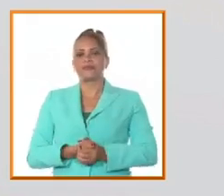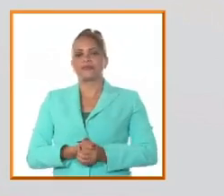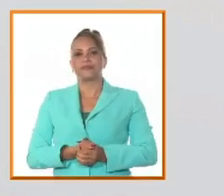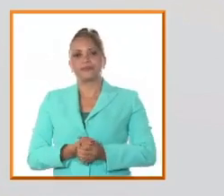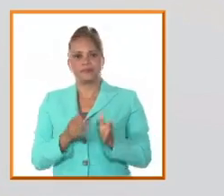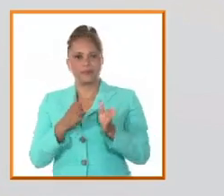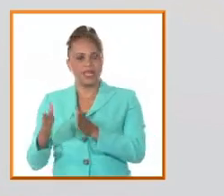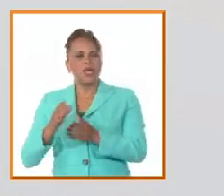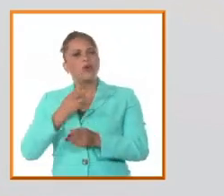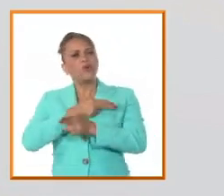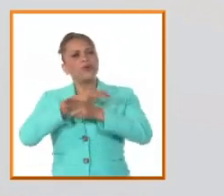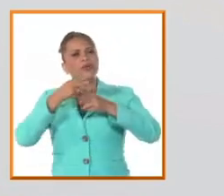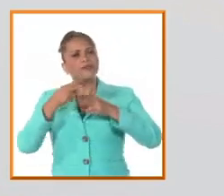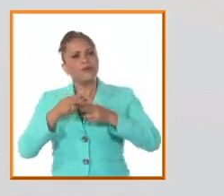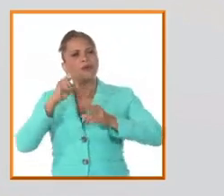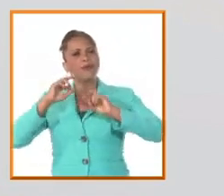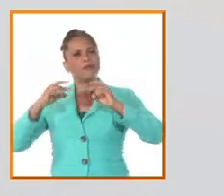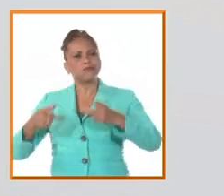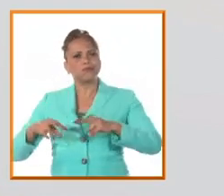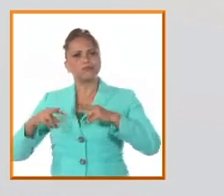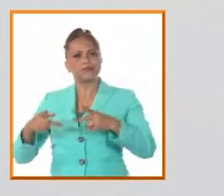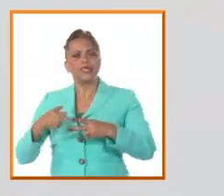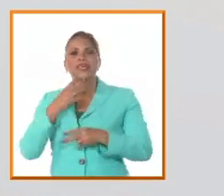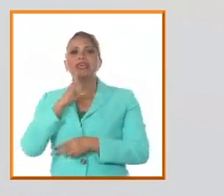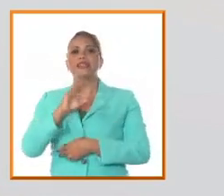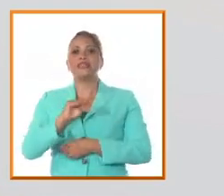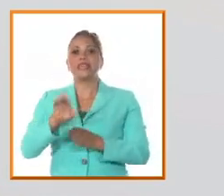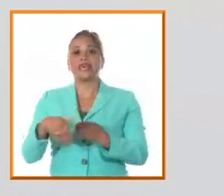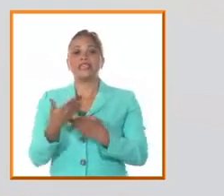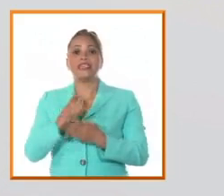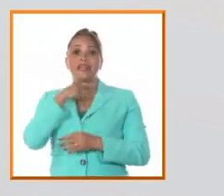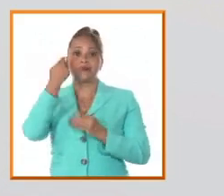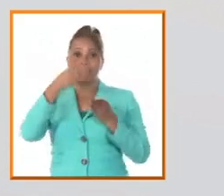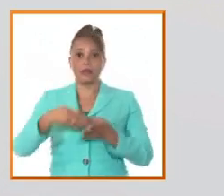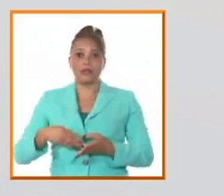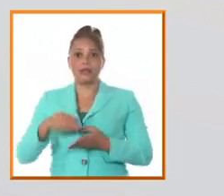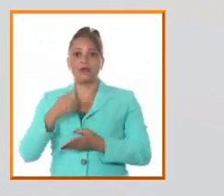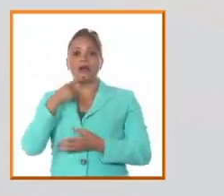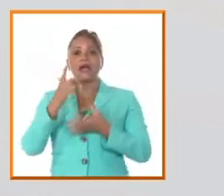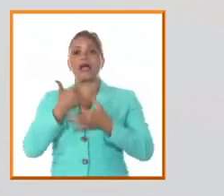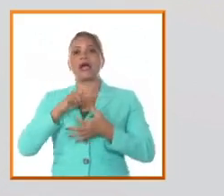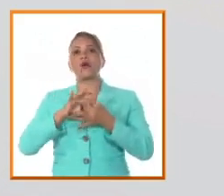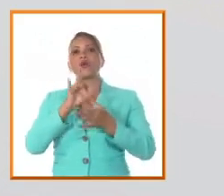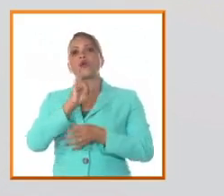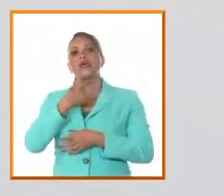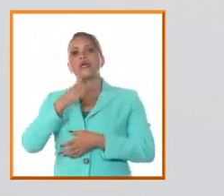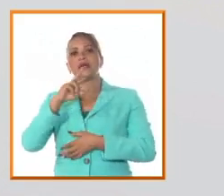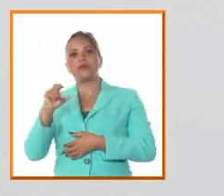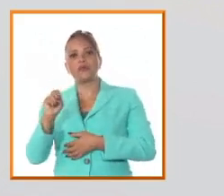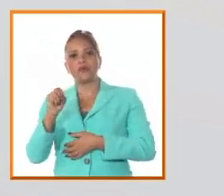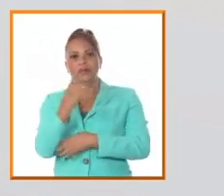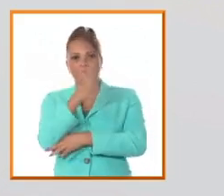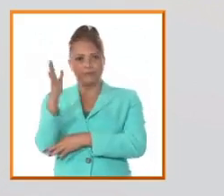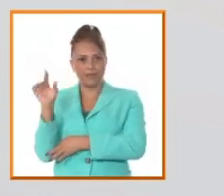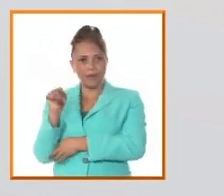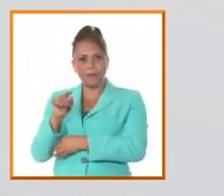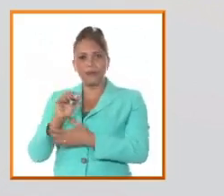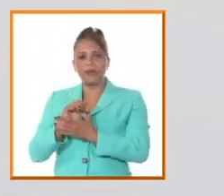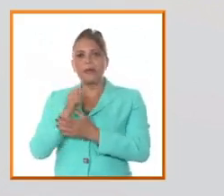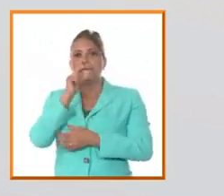repetida por la historia que dice que el día que fusilaron a Joaquín de Agüero en la sabana de Beatriz Méndez